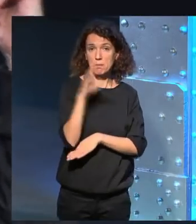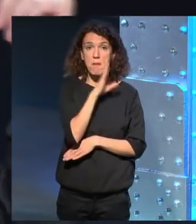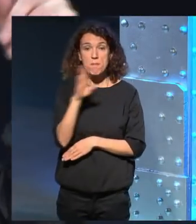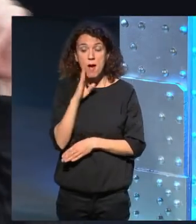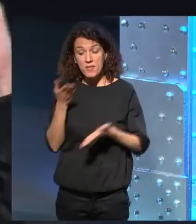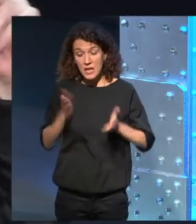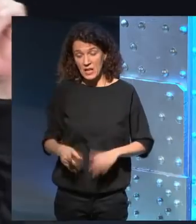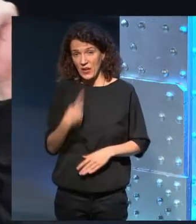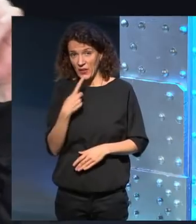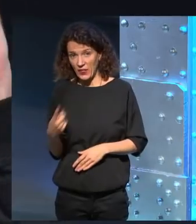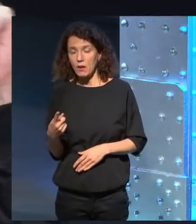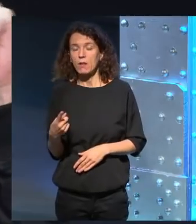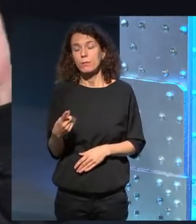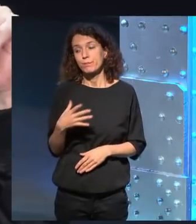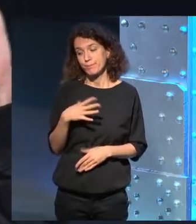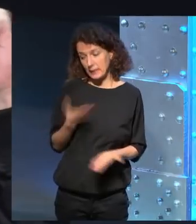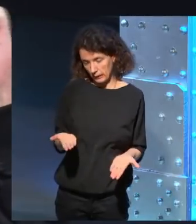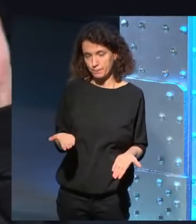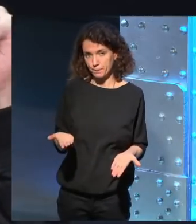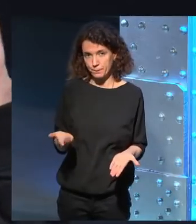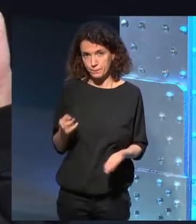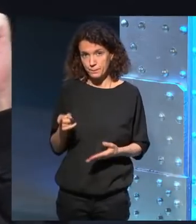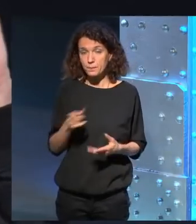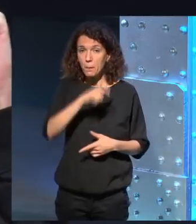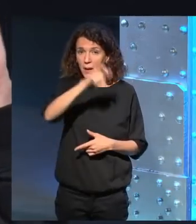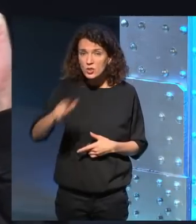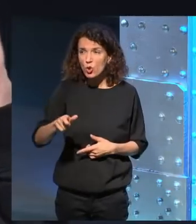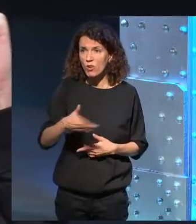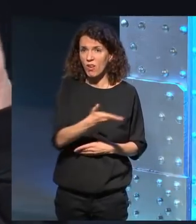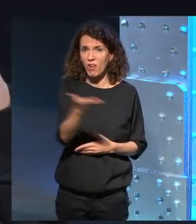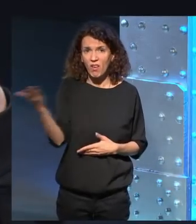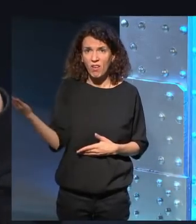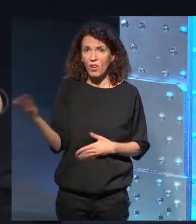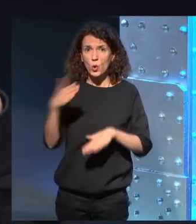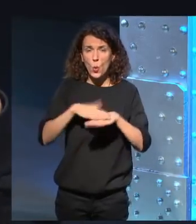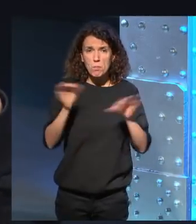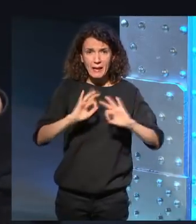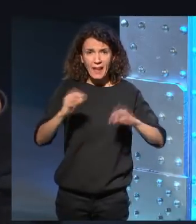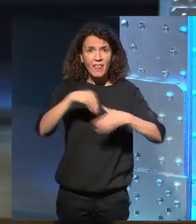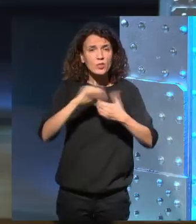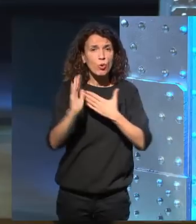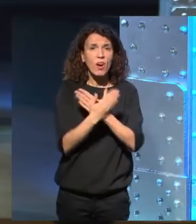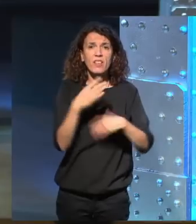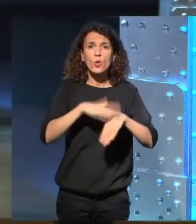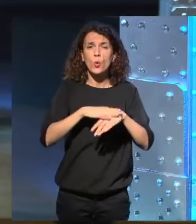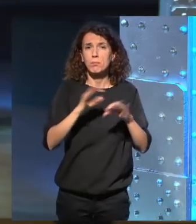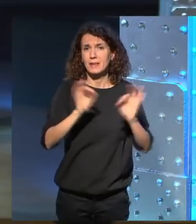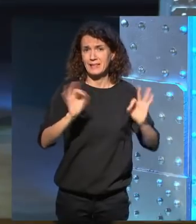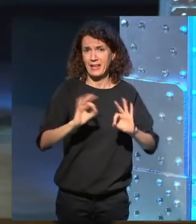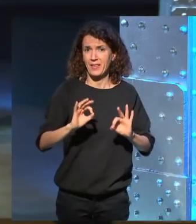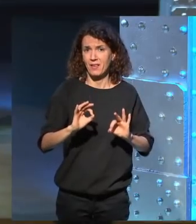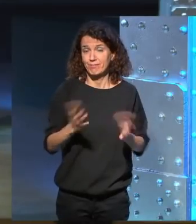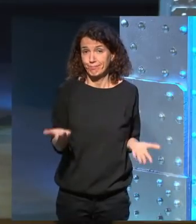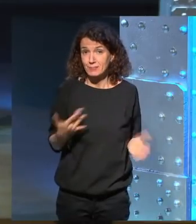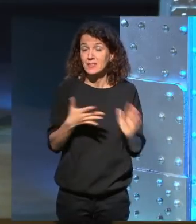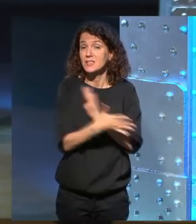decía a su hija mira nena cuánta gente inocente estará ahí adentro que es lo que